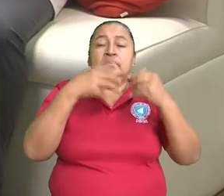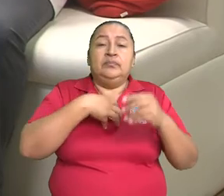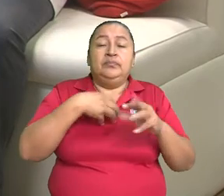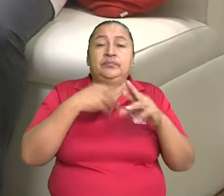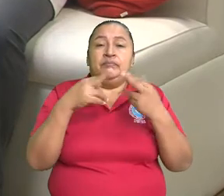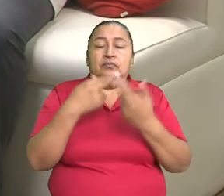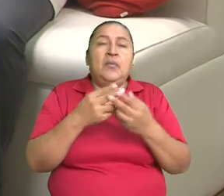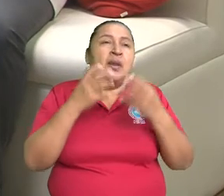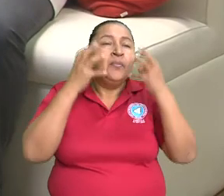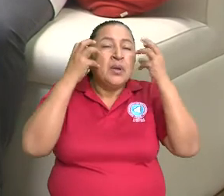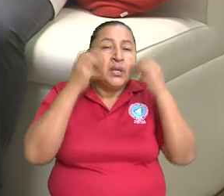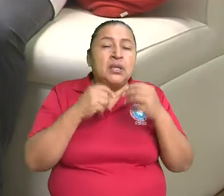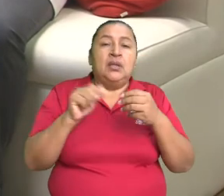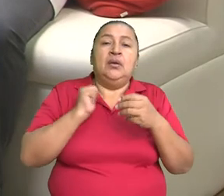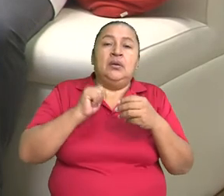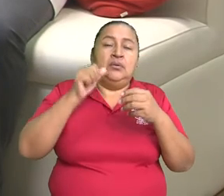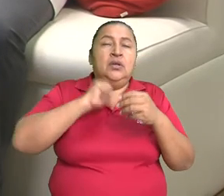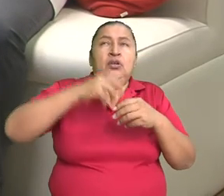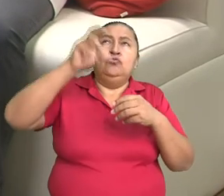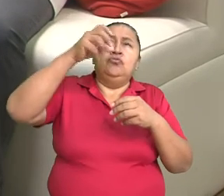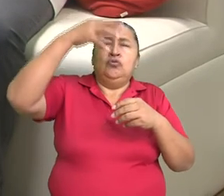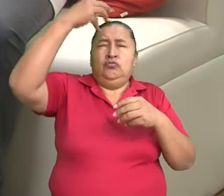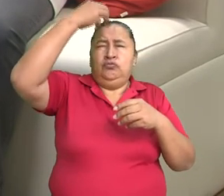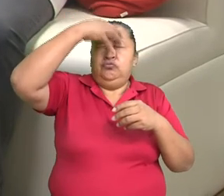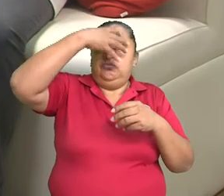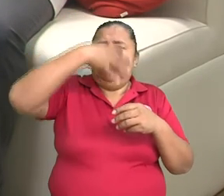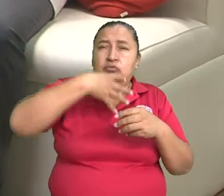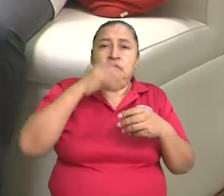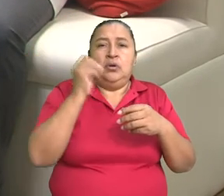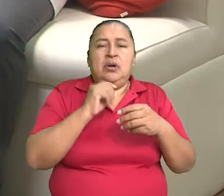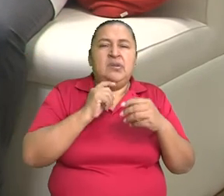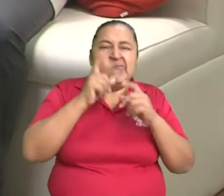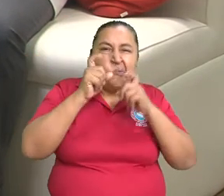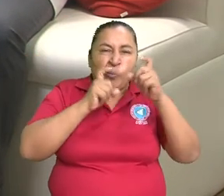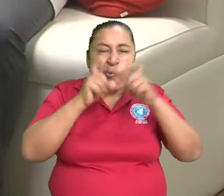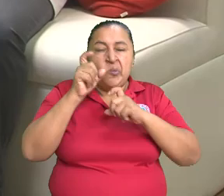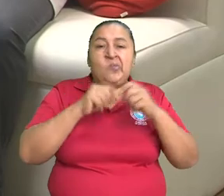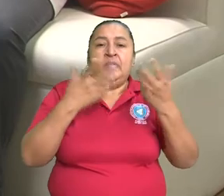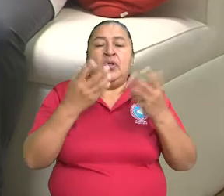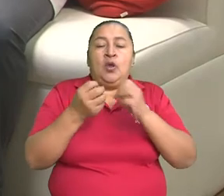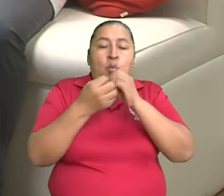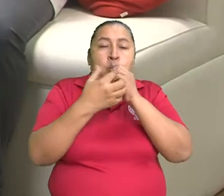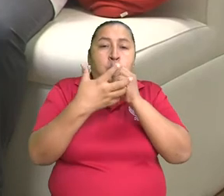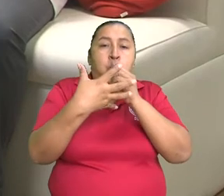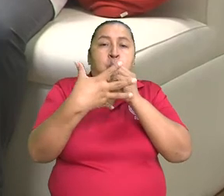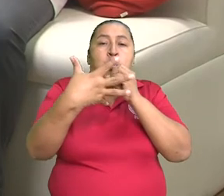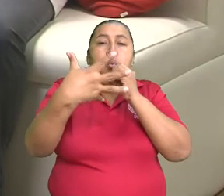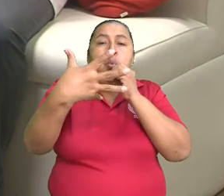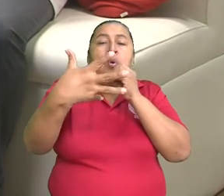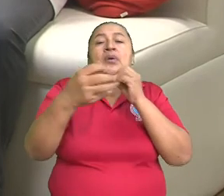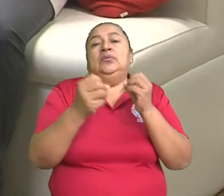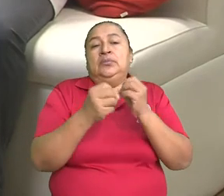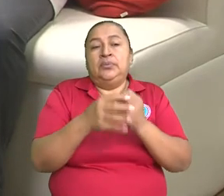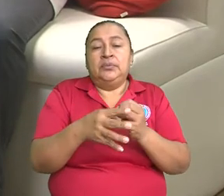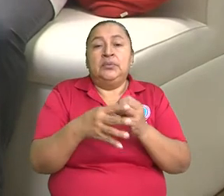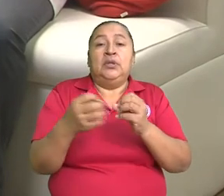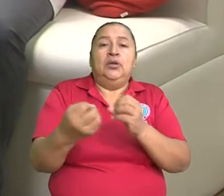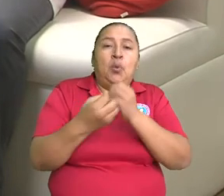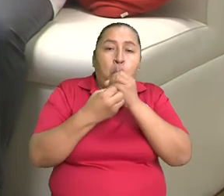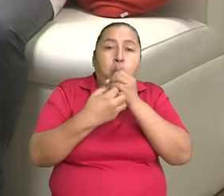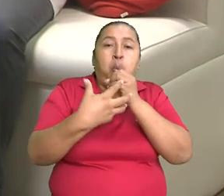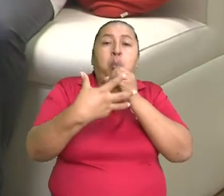Ya sea masajes, que el chorro de agua le caiga en la cara, estar haciendo muecas, inflando chimbombas, por ejemplo, que eso es para